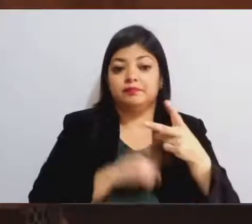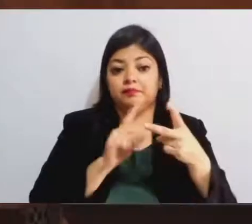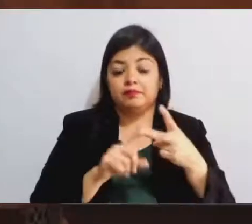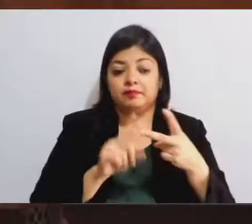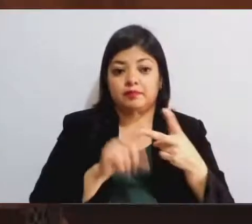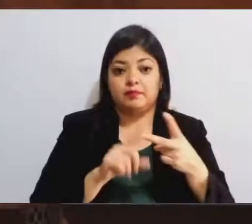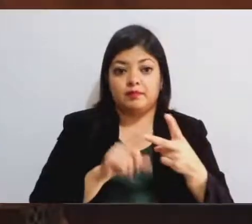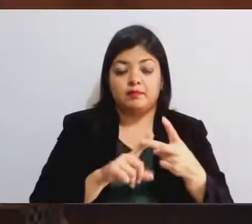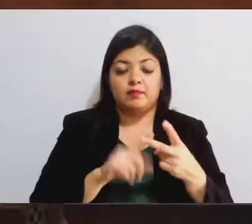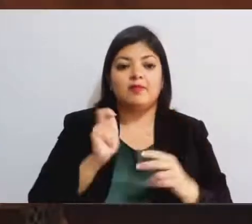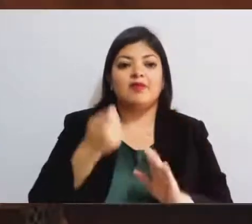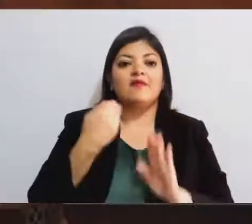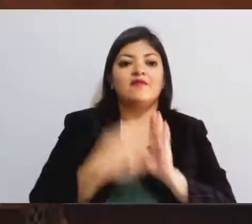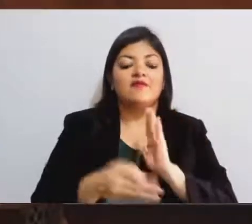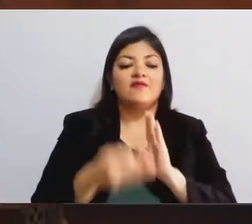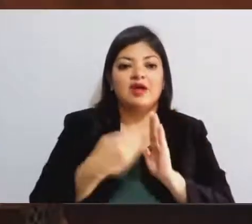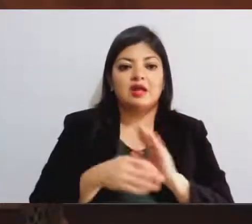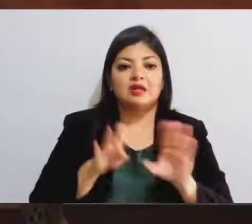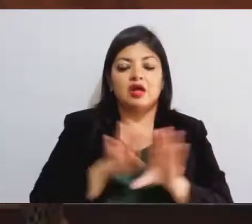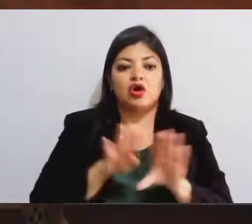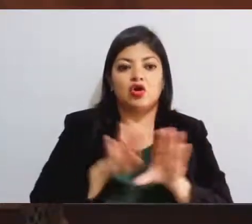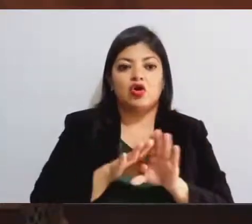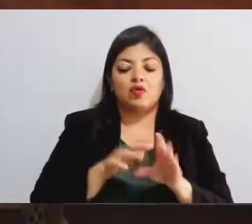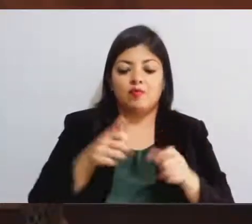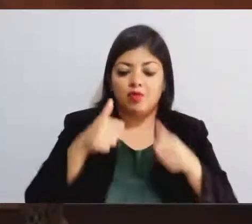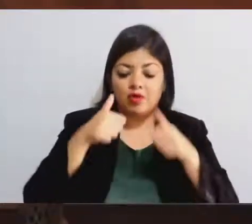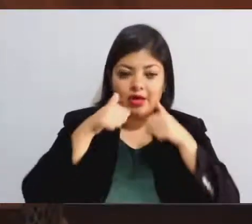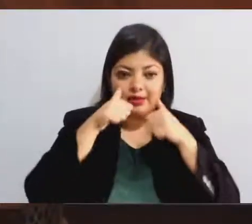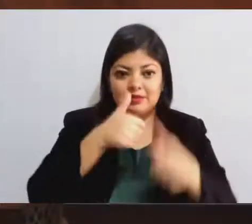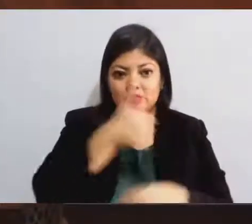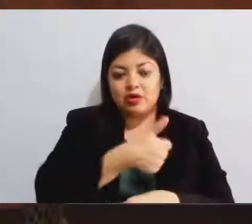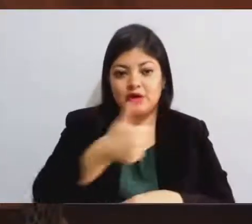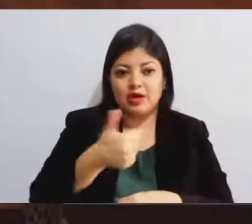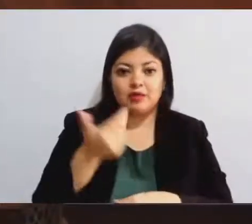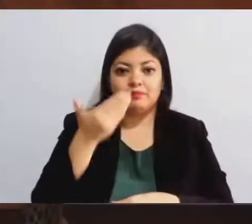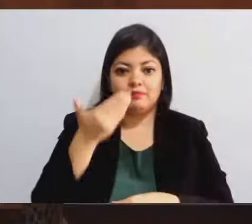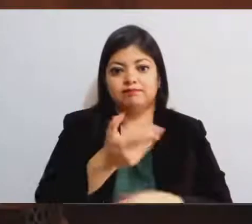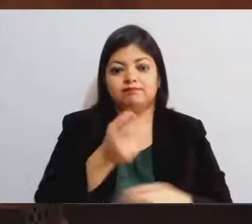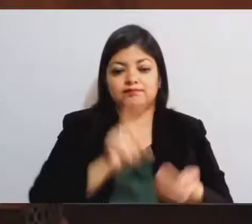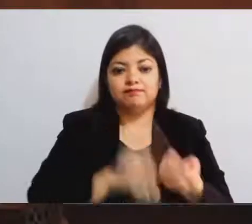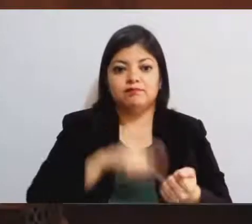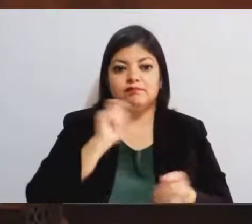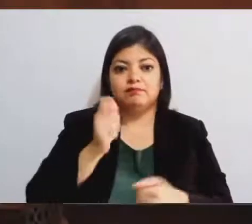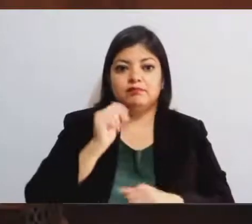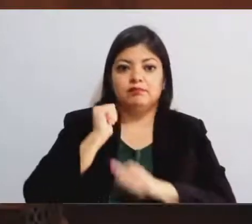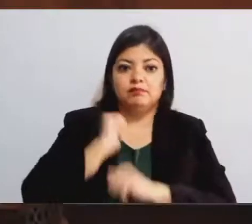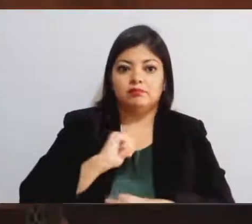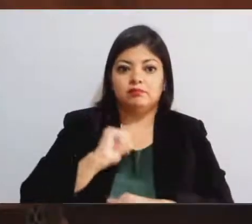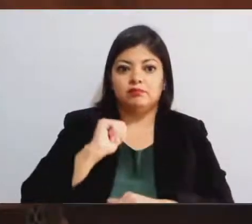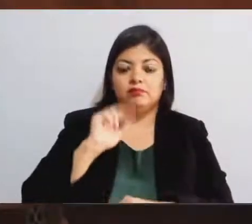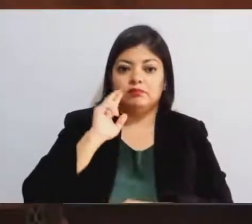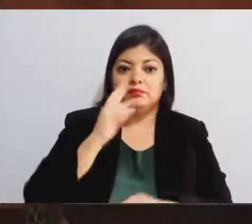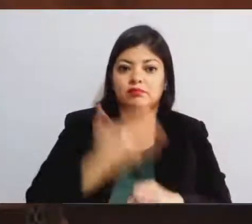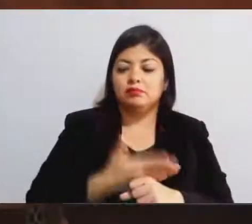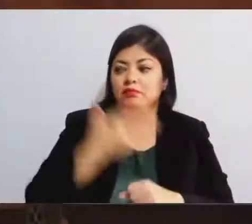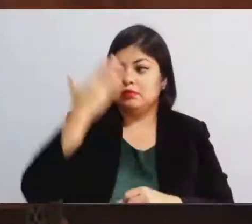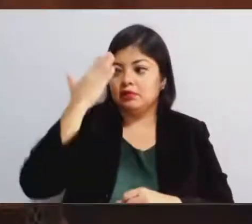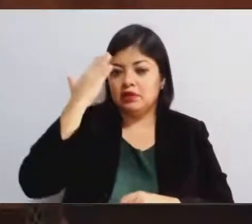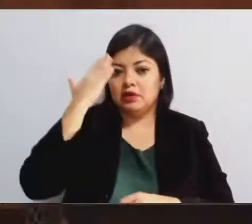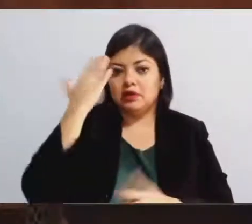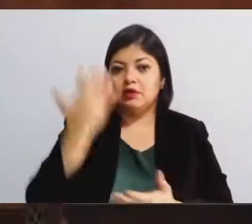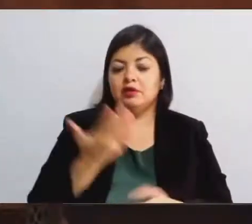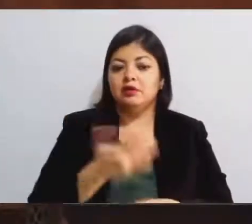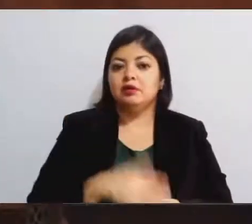la falta de celeridad en atención a cada petición por parte de las autoridades competentes. Por ello,